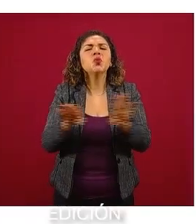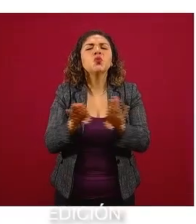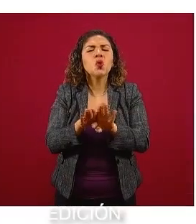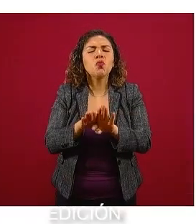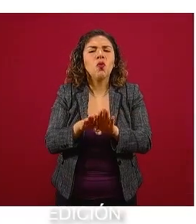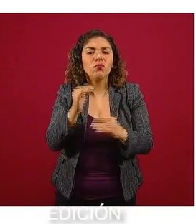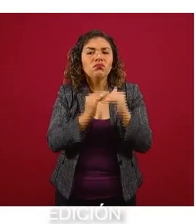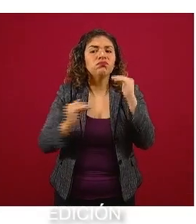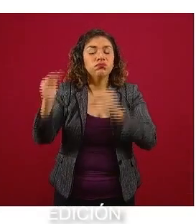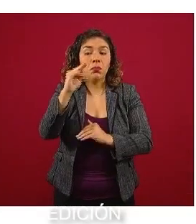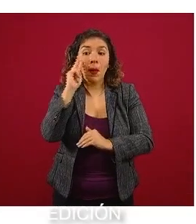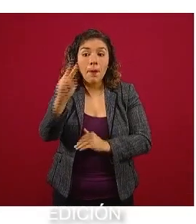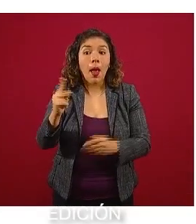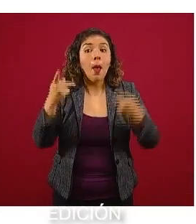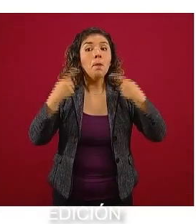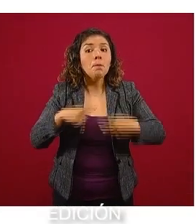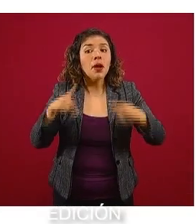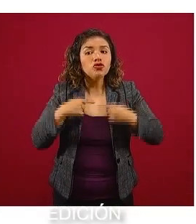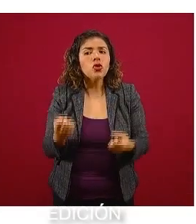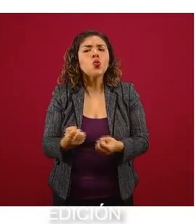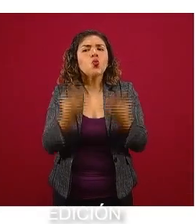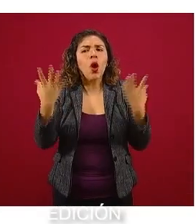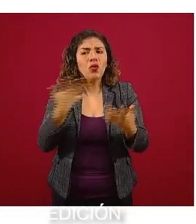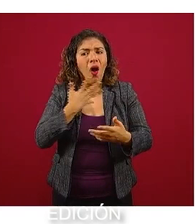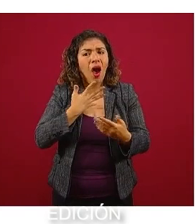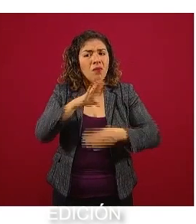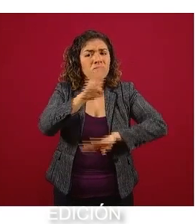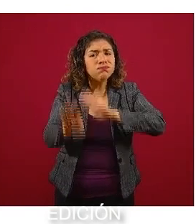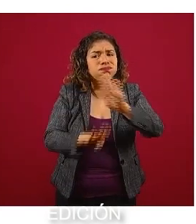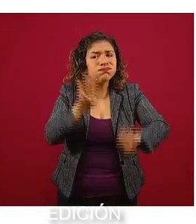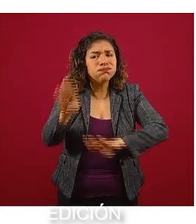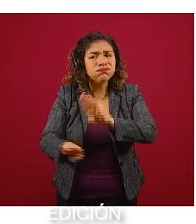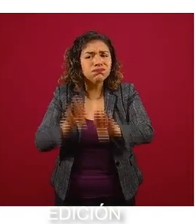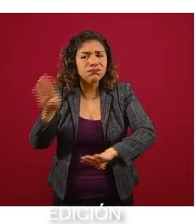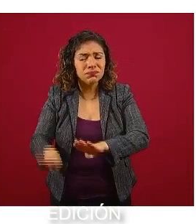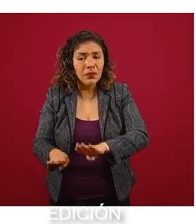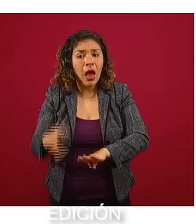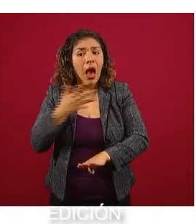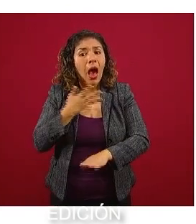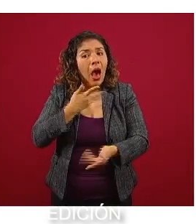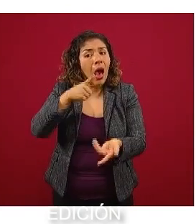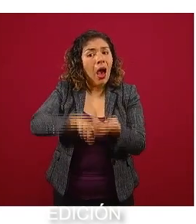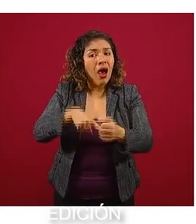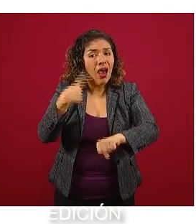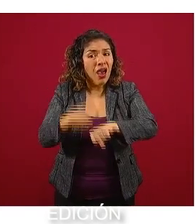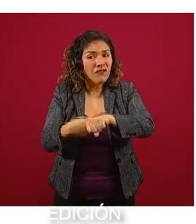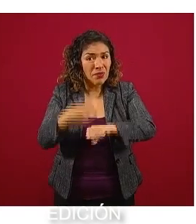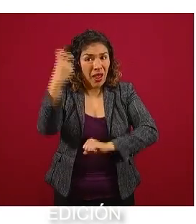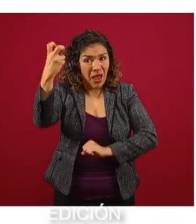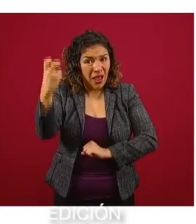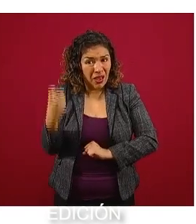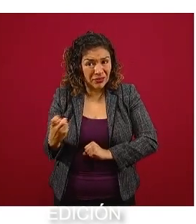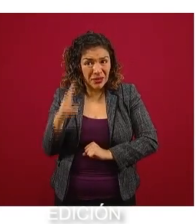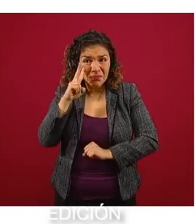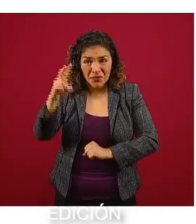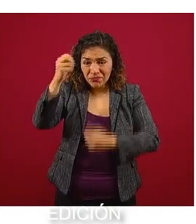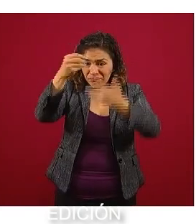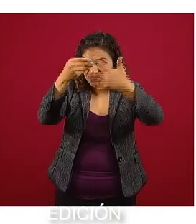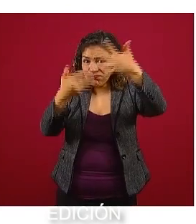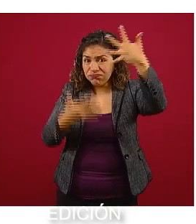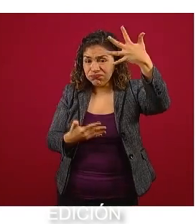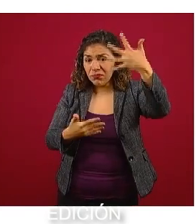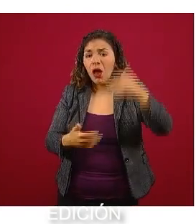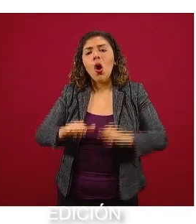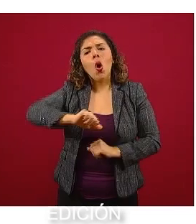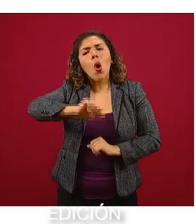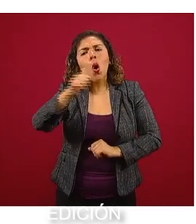el porcentaje de personas que han fallecido y tienen una de estas enfermedades con el porcentaje de personas